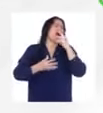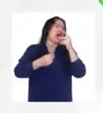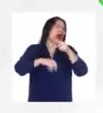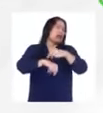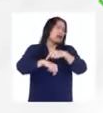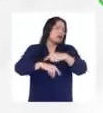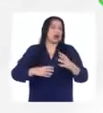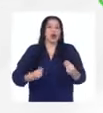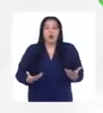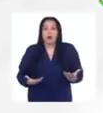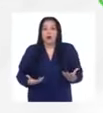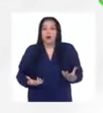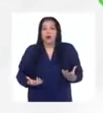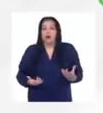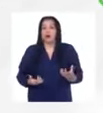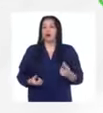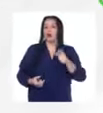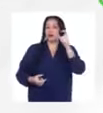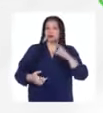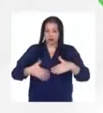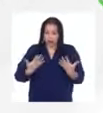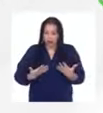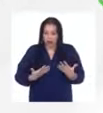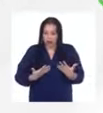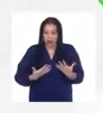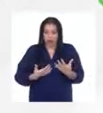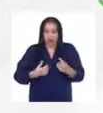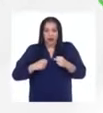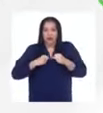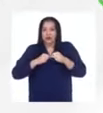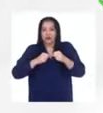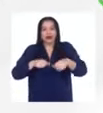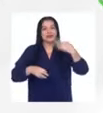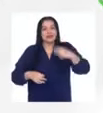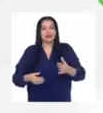¿cómo puedes mantener el entusiasmo?